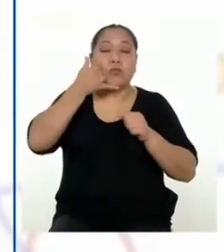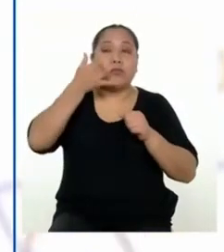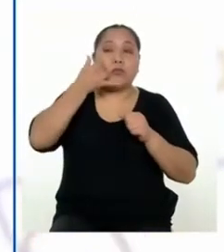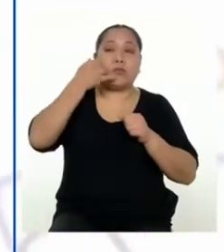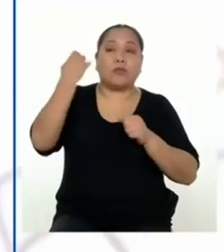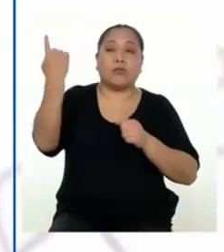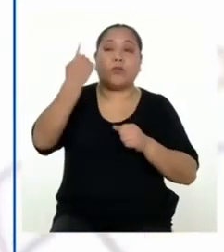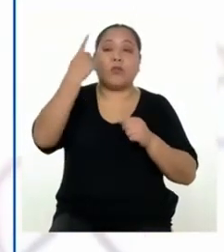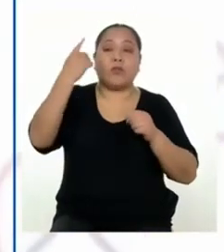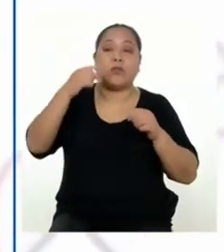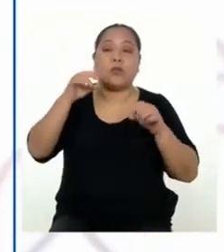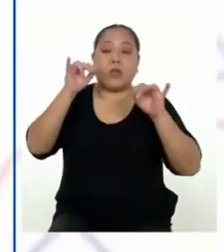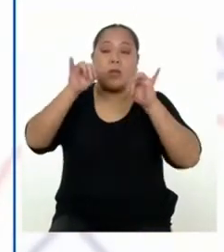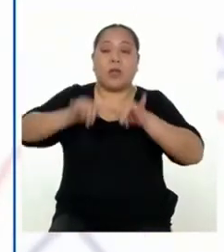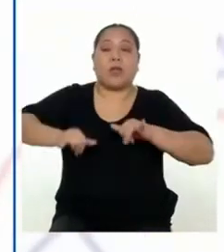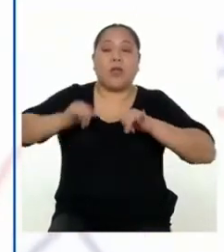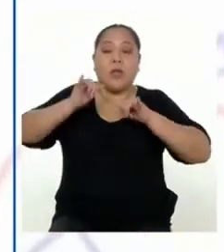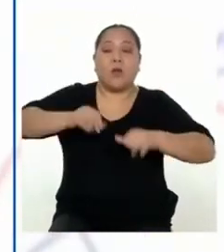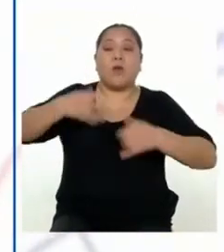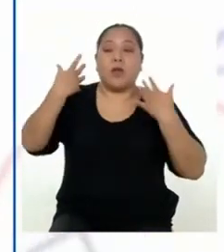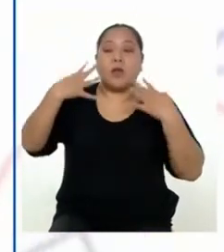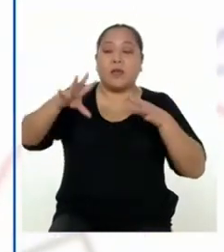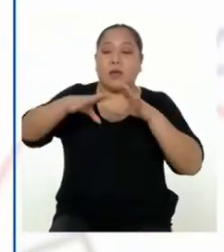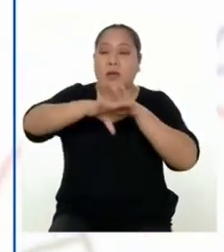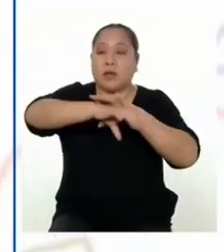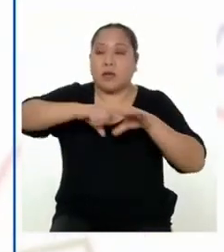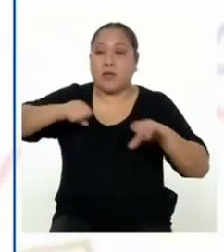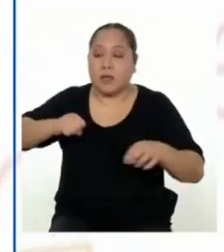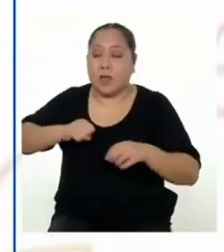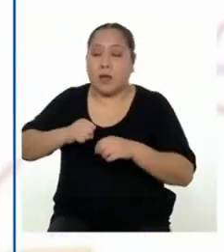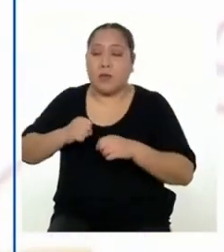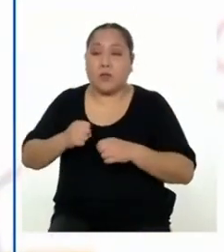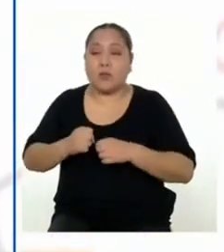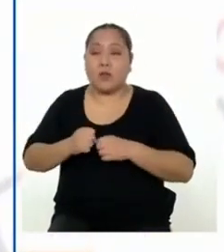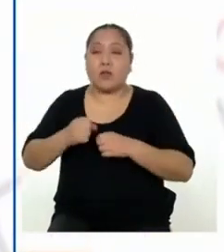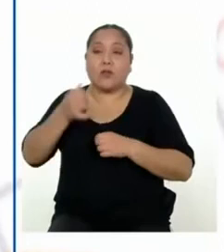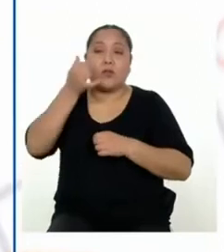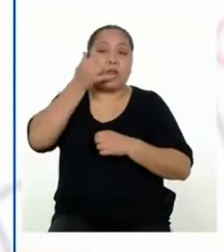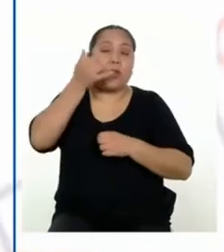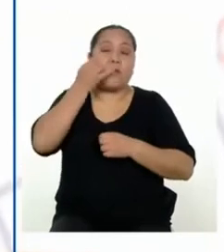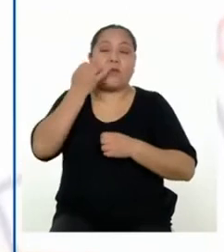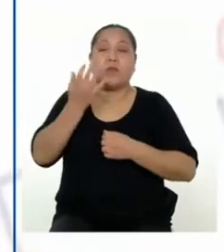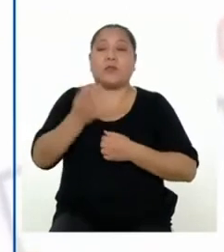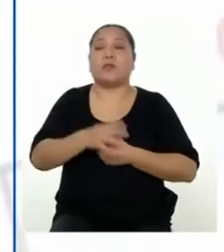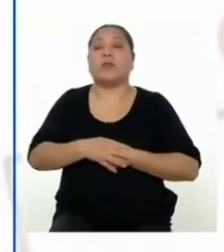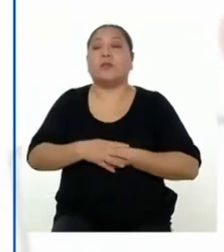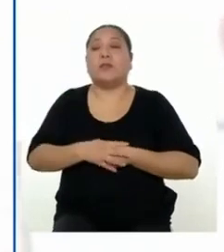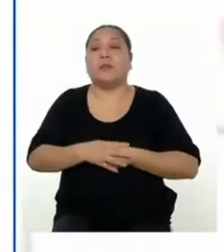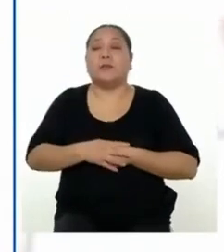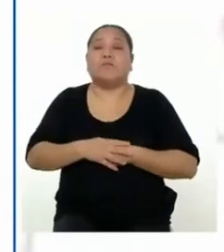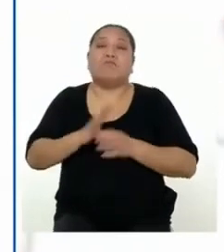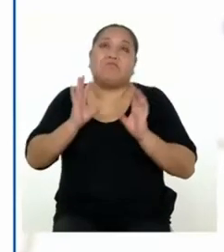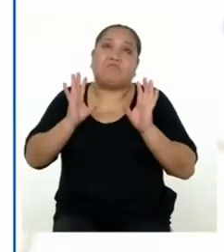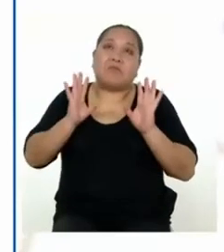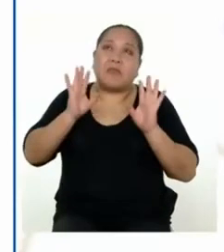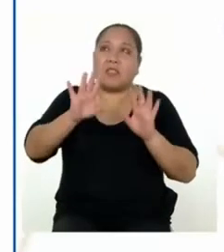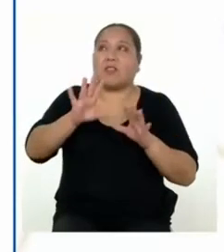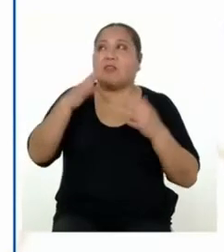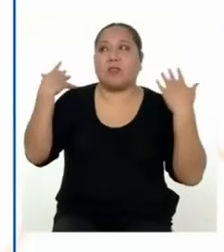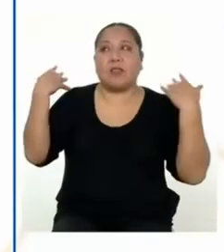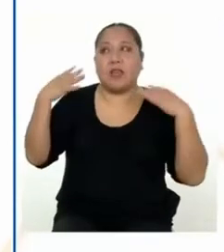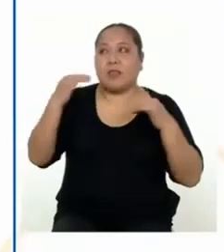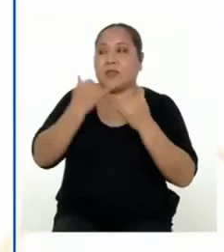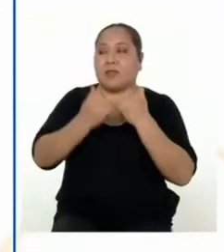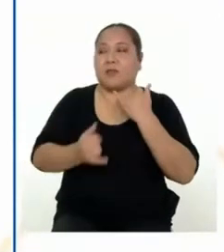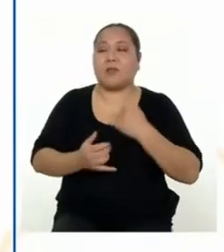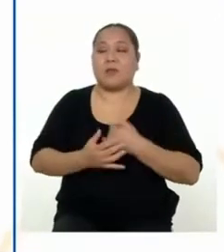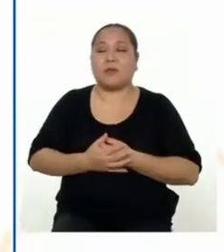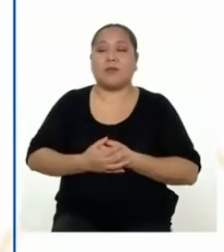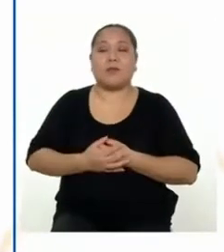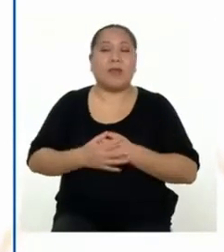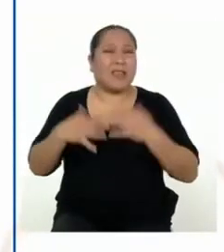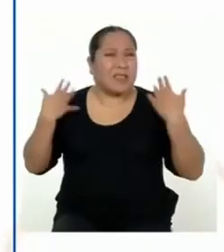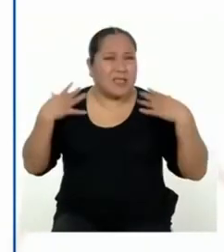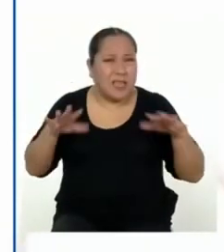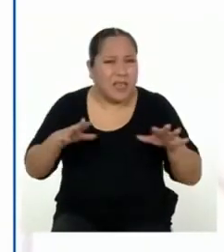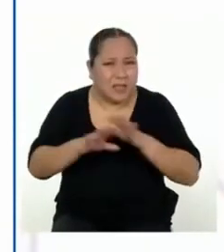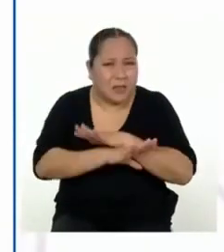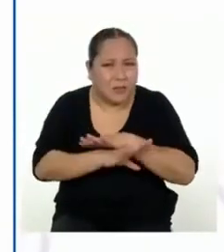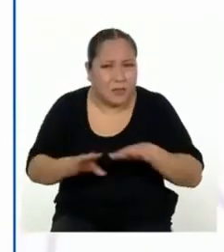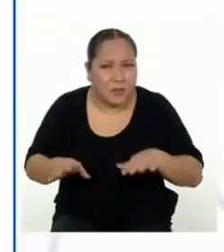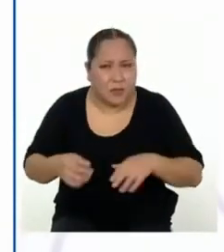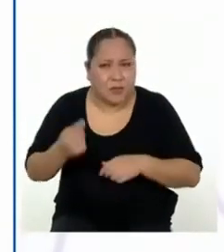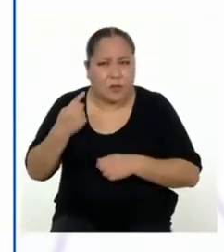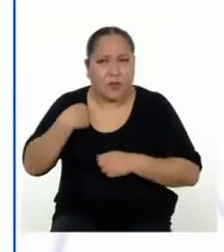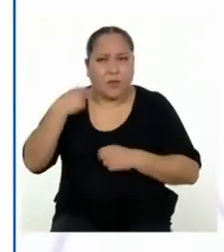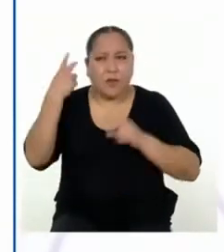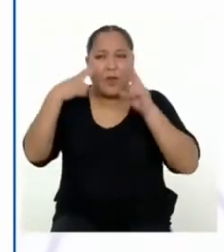enchufados solos porque ya habíamos retirado los teléfonos. ¡Qué roche! Bueno, eso es todo. ¿Eso es todo?